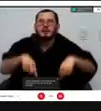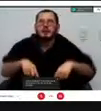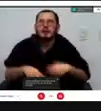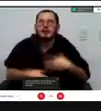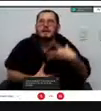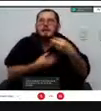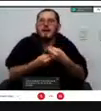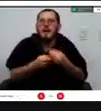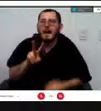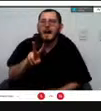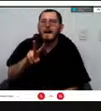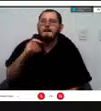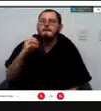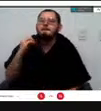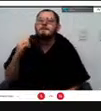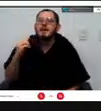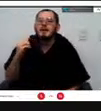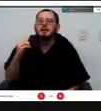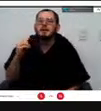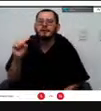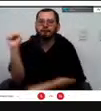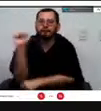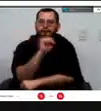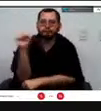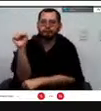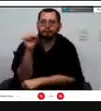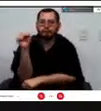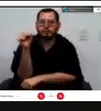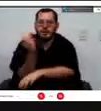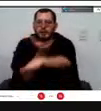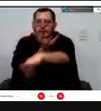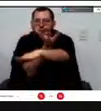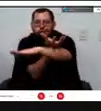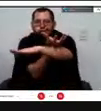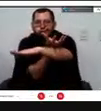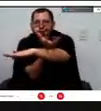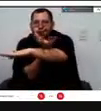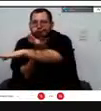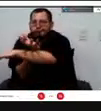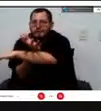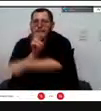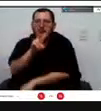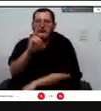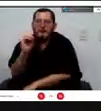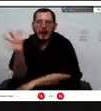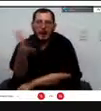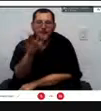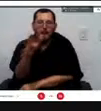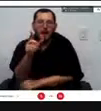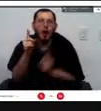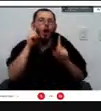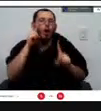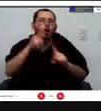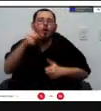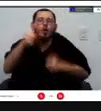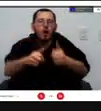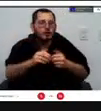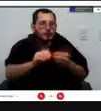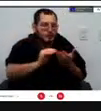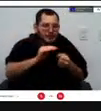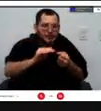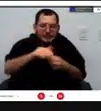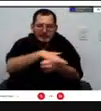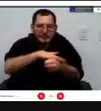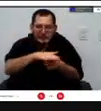del municipio de Villavicencio y de los empresarios locales con el objeto de atender la emergencia y trazar un plan para el